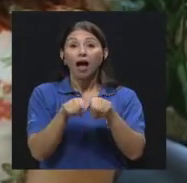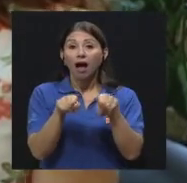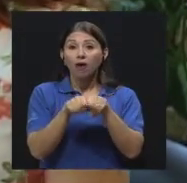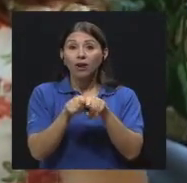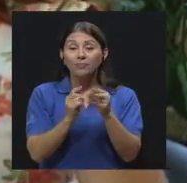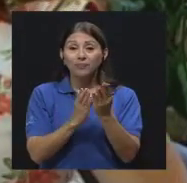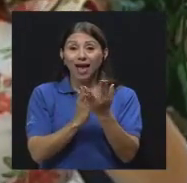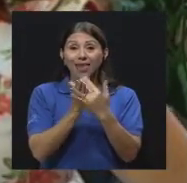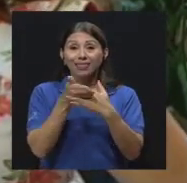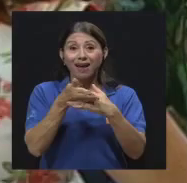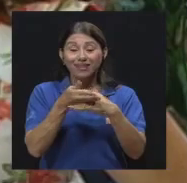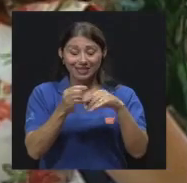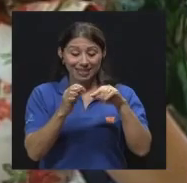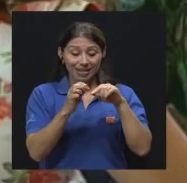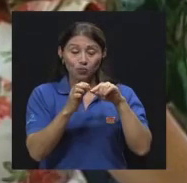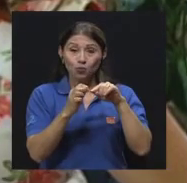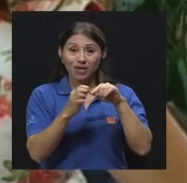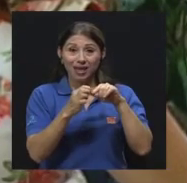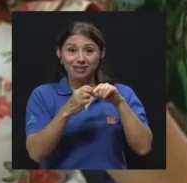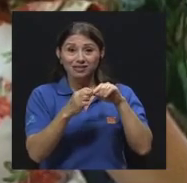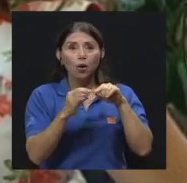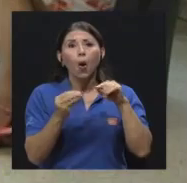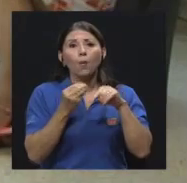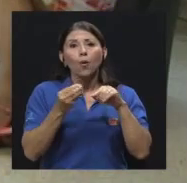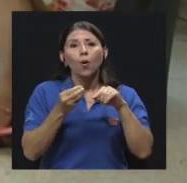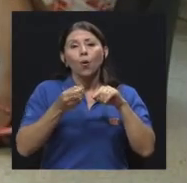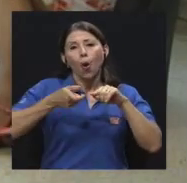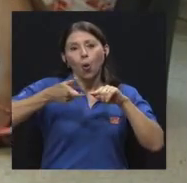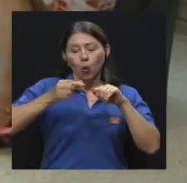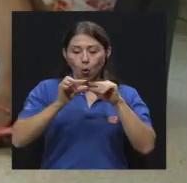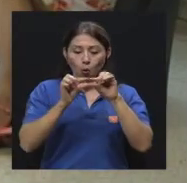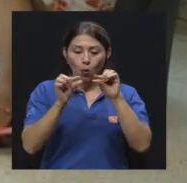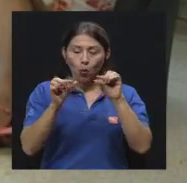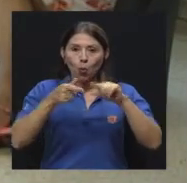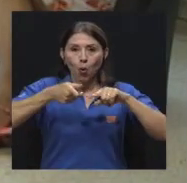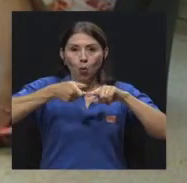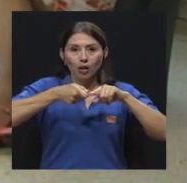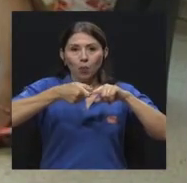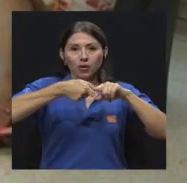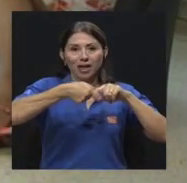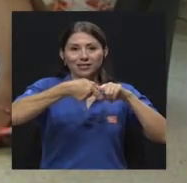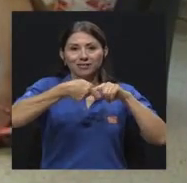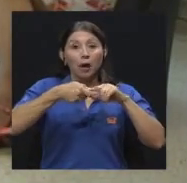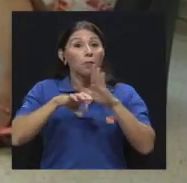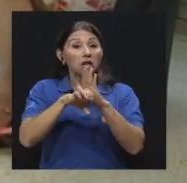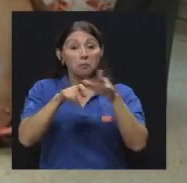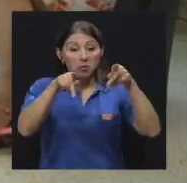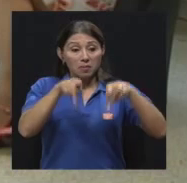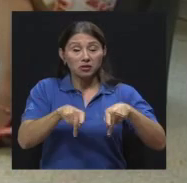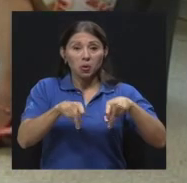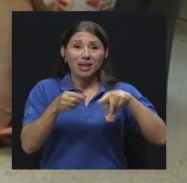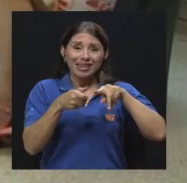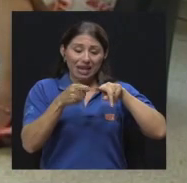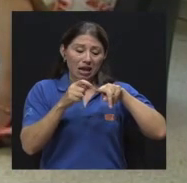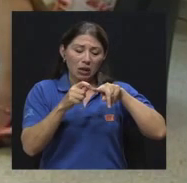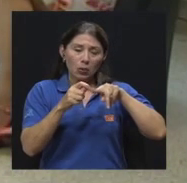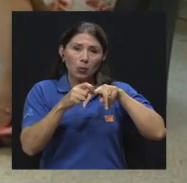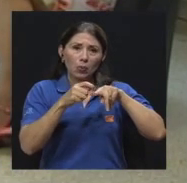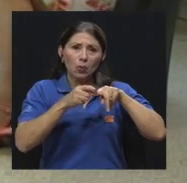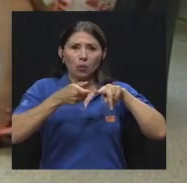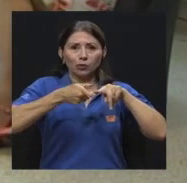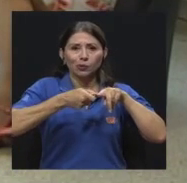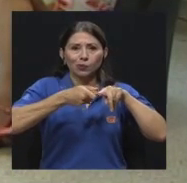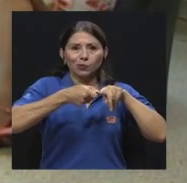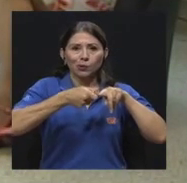de las uñas nos los transmitimos con los cortabuñas, ¿verdad? Qué interesante. Porque si yo hay miembro de la familia que tiene el hongo en las uñas y